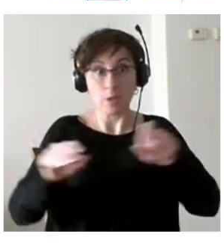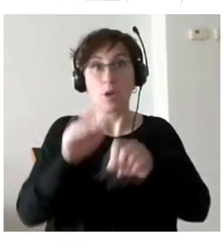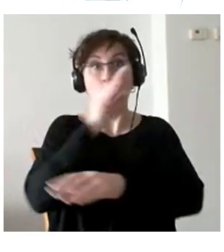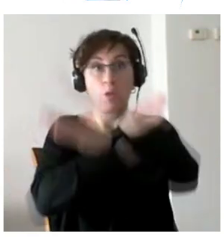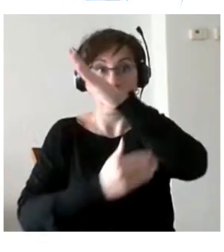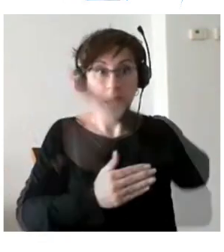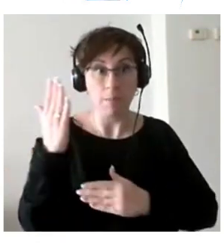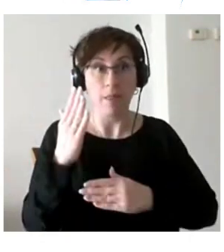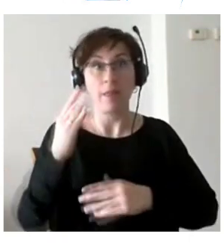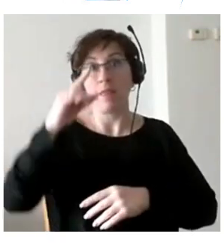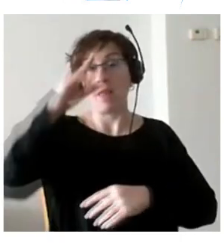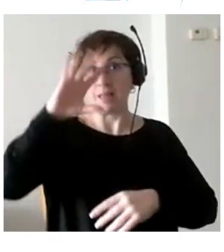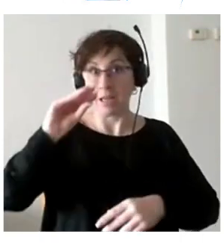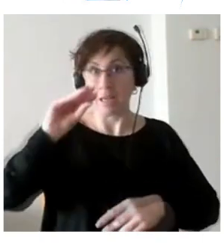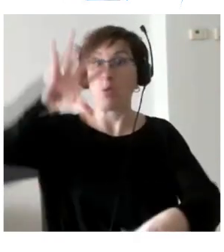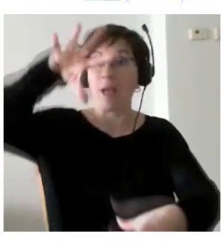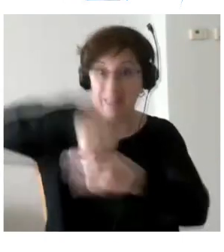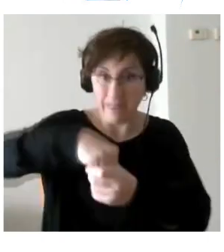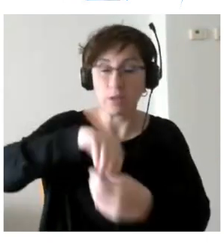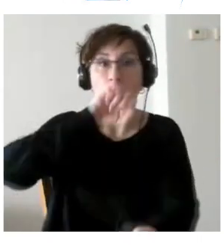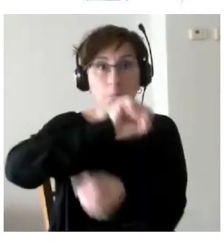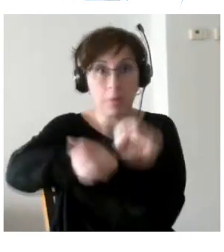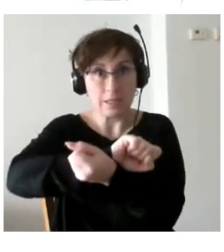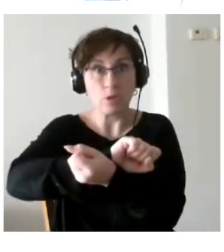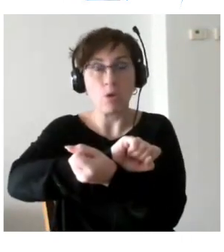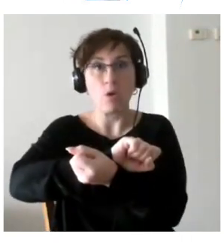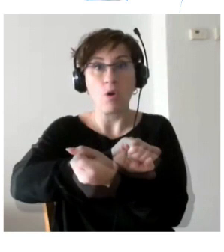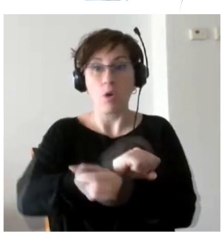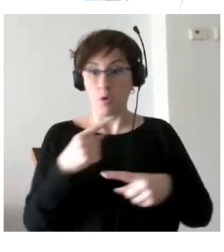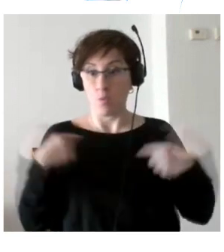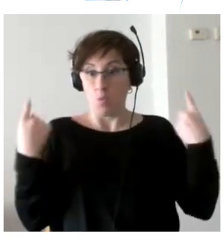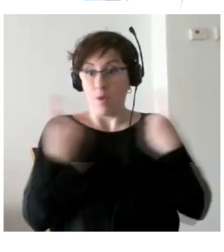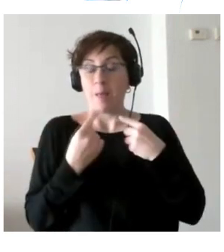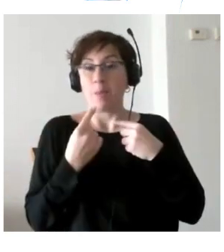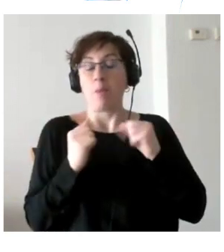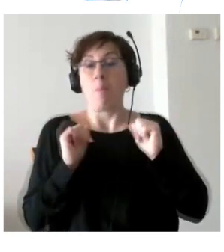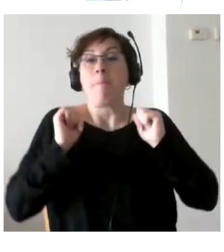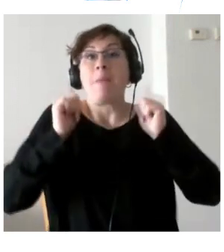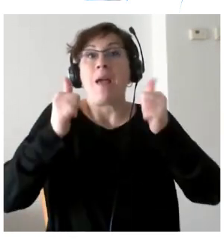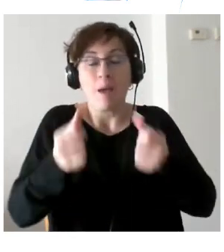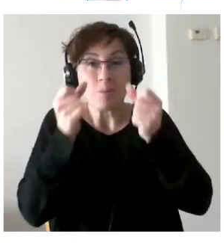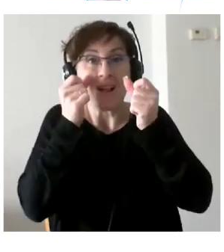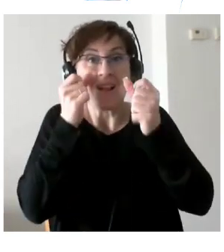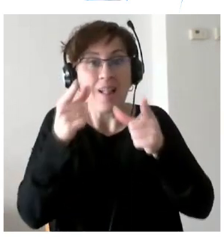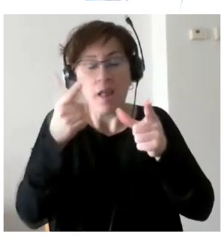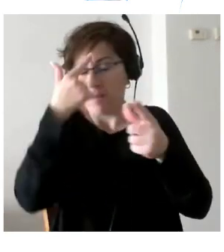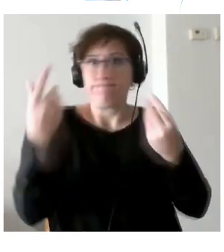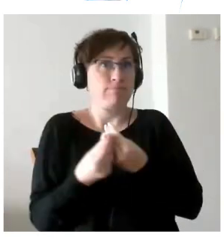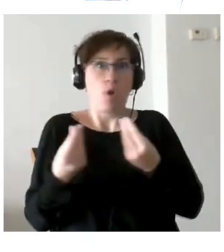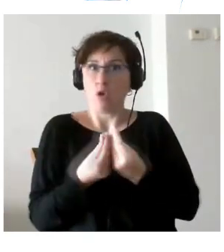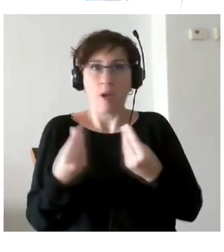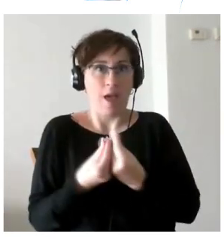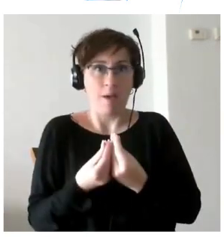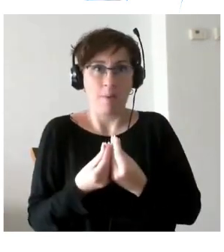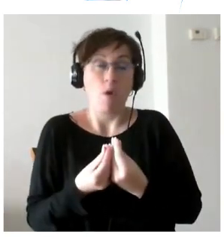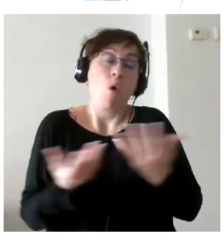intelectual en prisiones es algo que todos los que nos aproximamos a este mundo no acabamos de concebir o no queremos